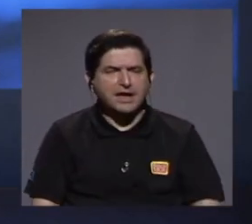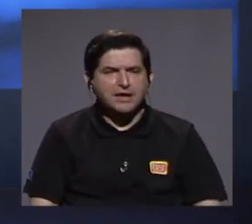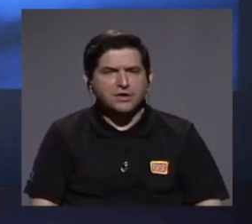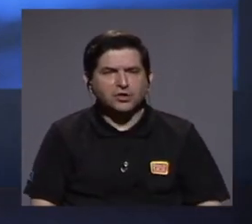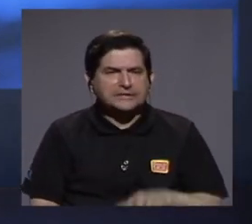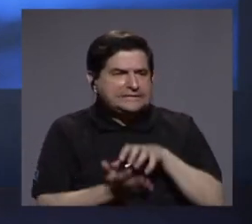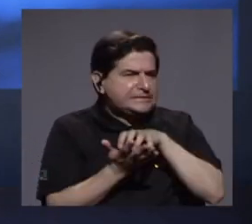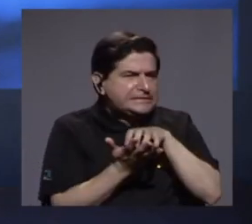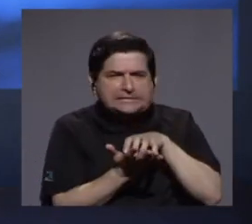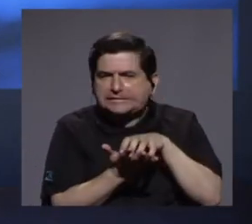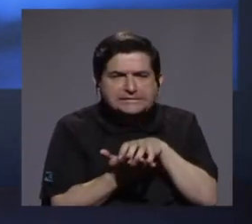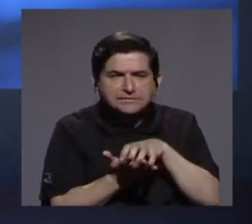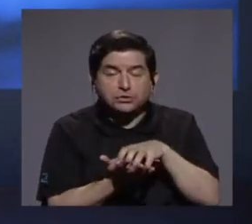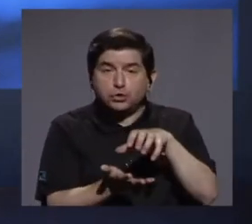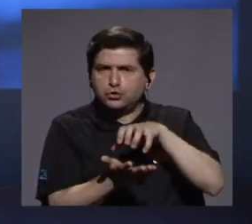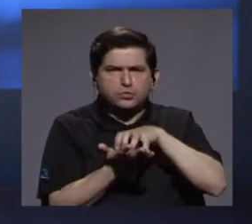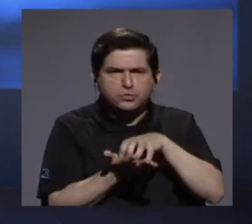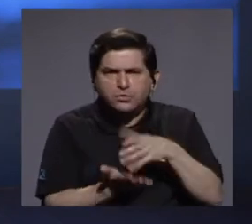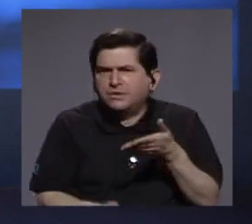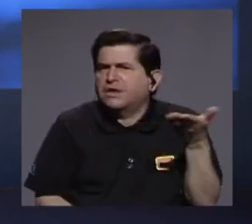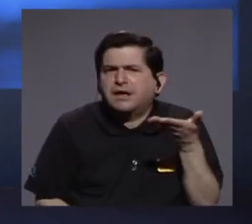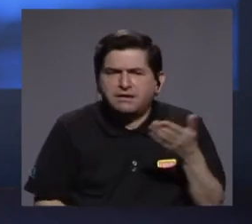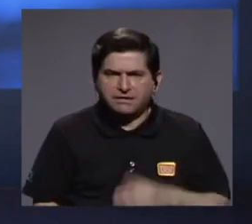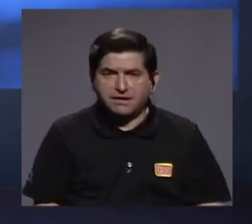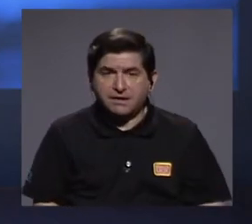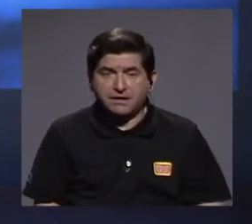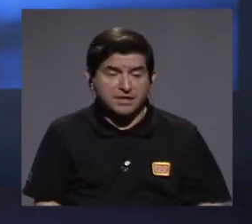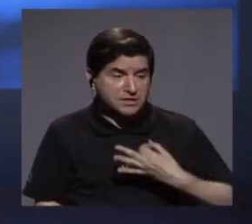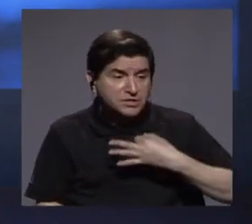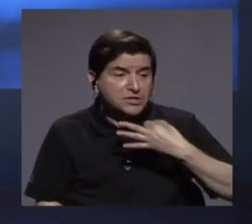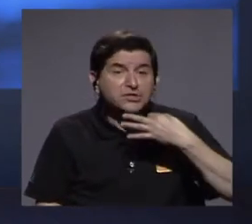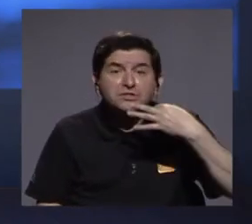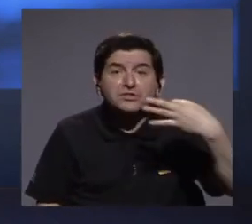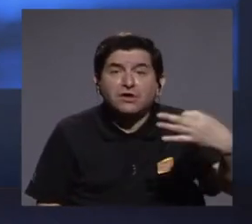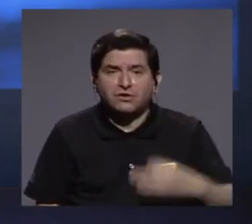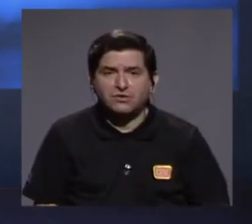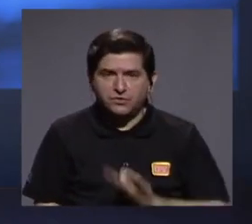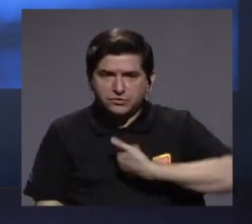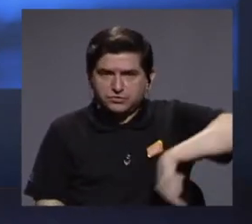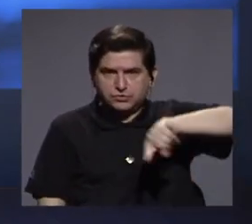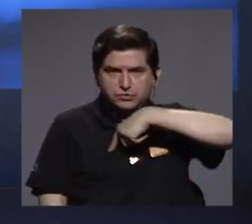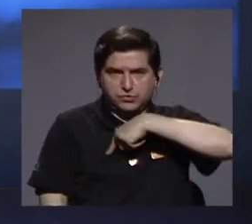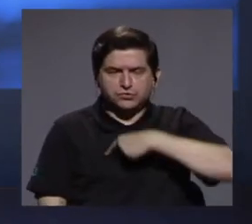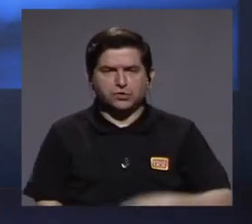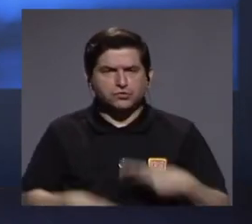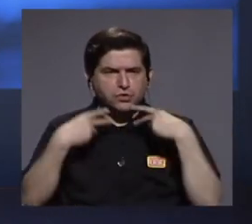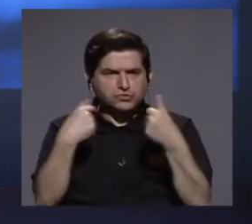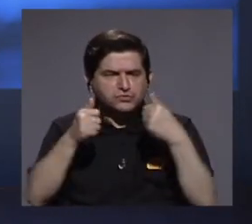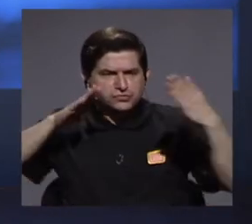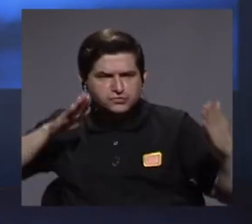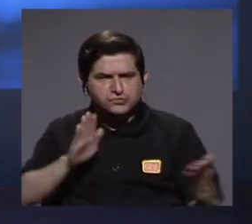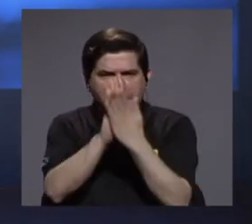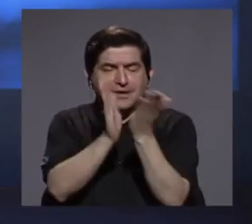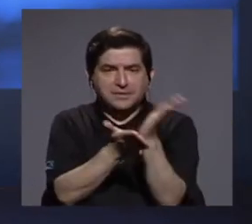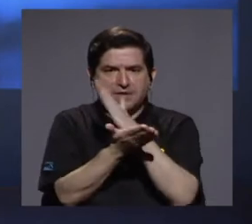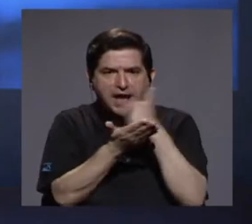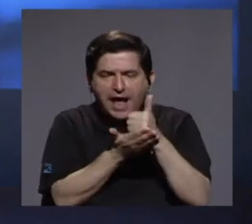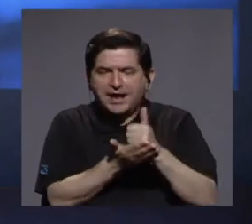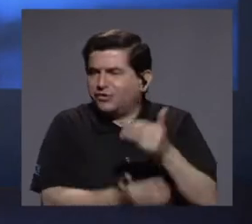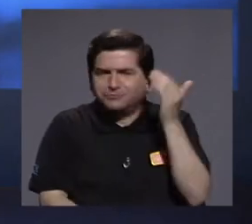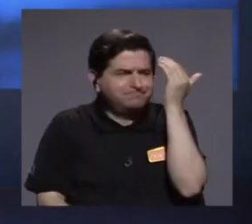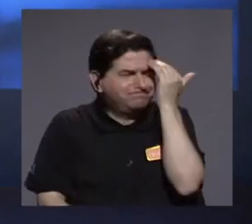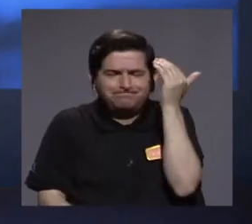incertidumbre y una incertidumbre que vivimos día a día donde nos enfrentamos rápidamente a algo que era